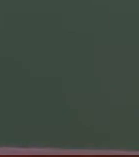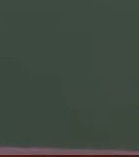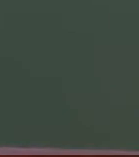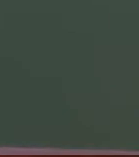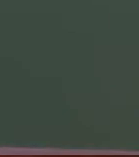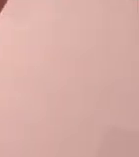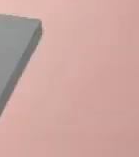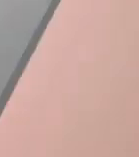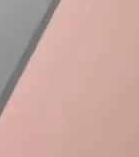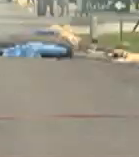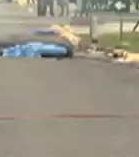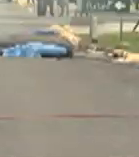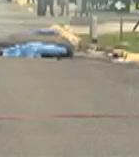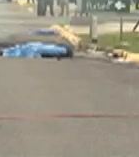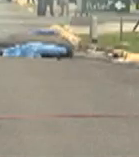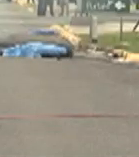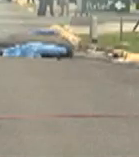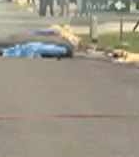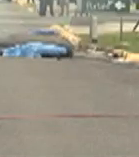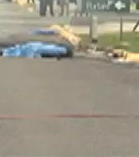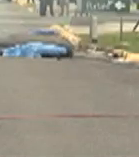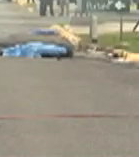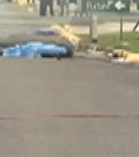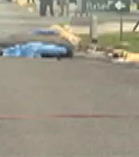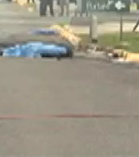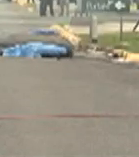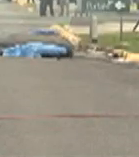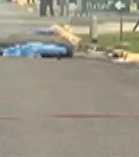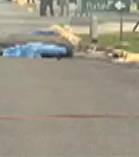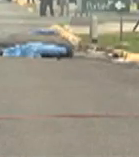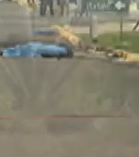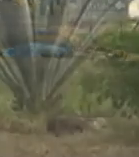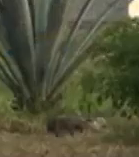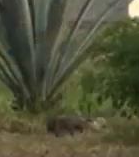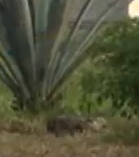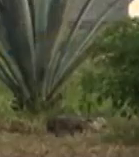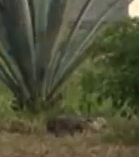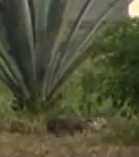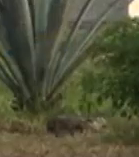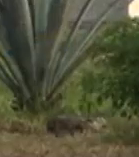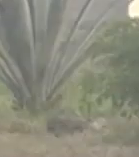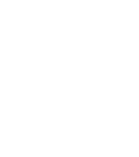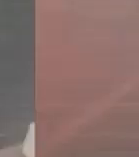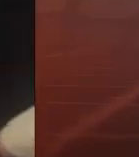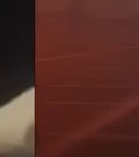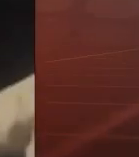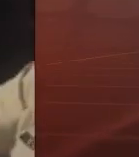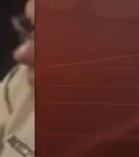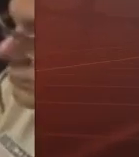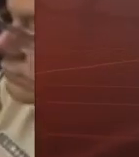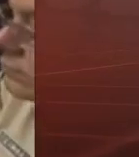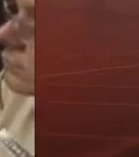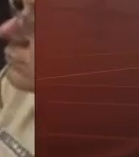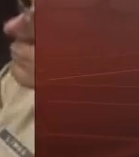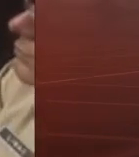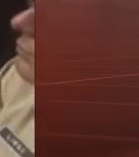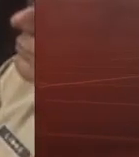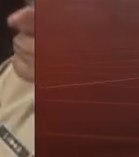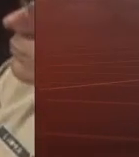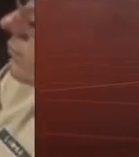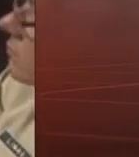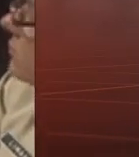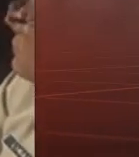y ejemplares Señalan a los hijos de El Chapo como probables responsables No tenemos